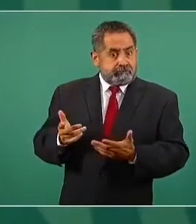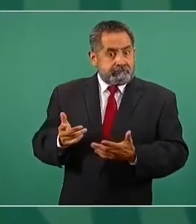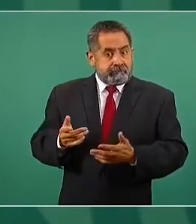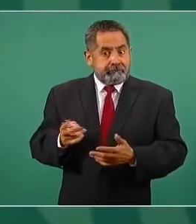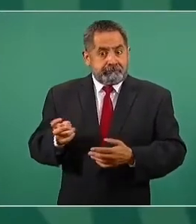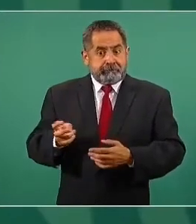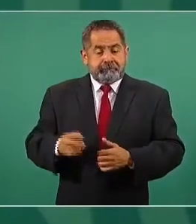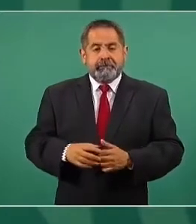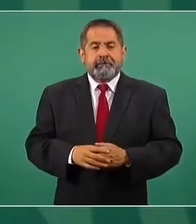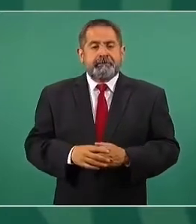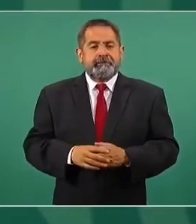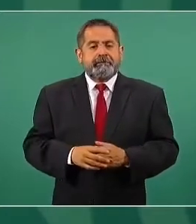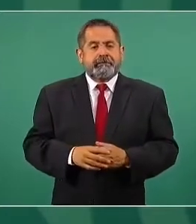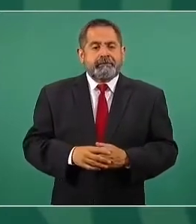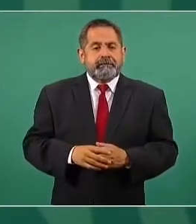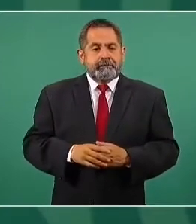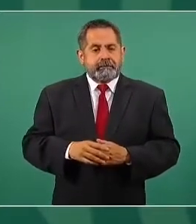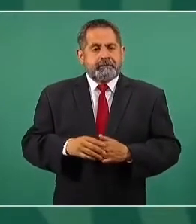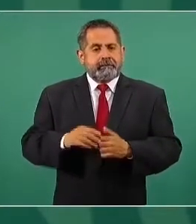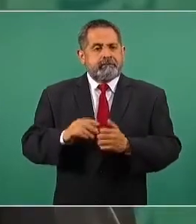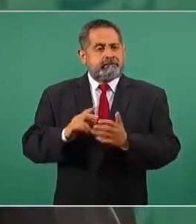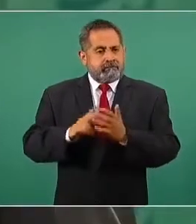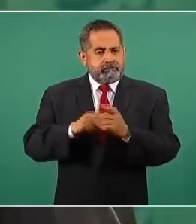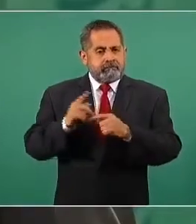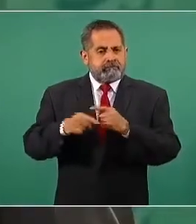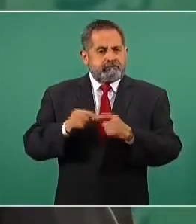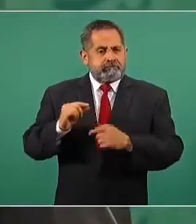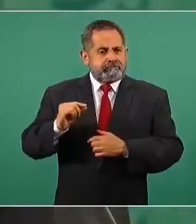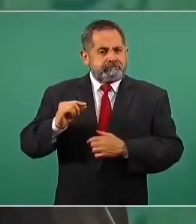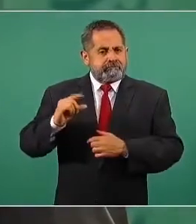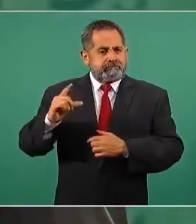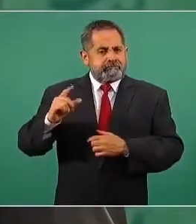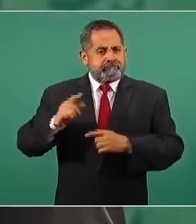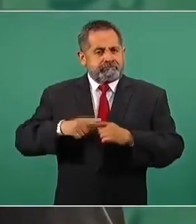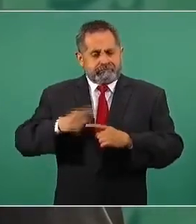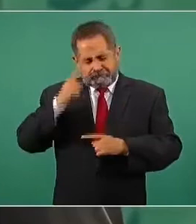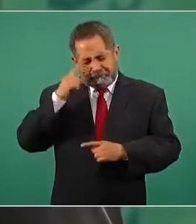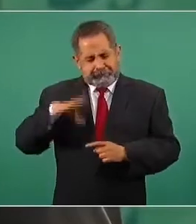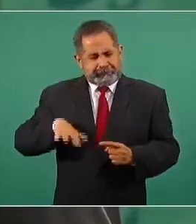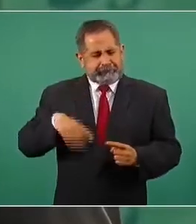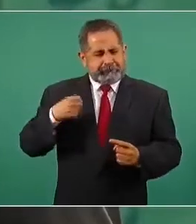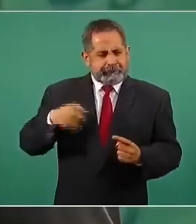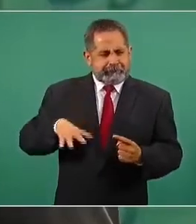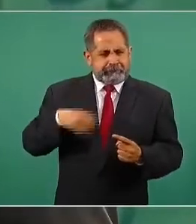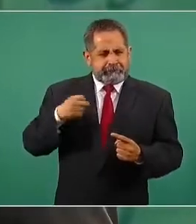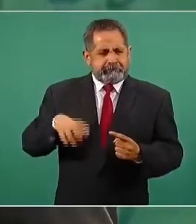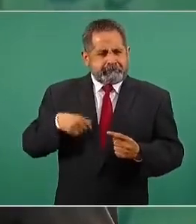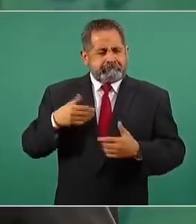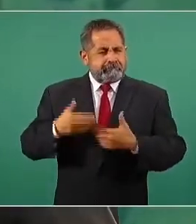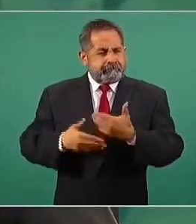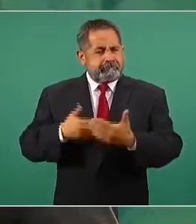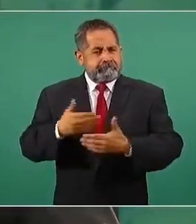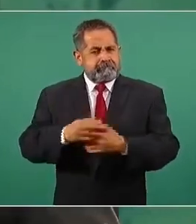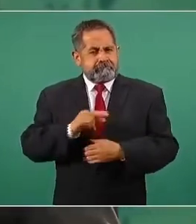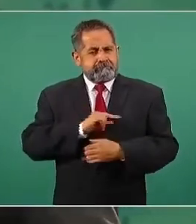lo va recuperando con un esfuerzo especial.